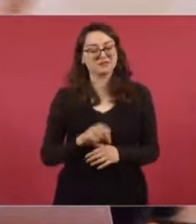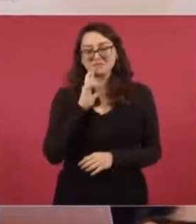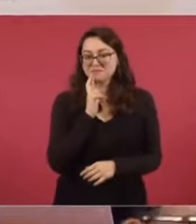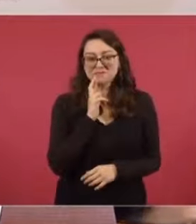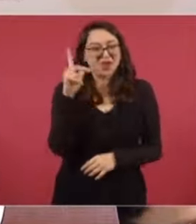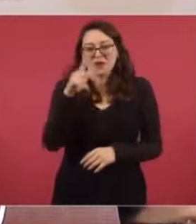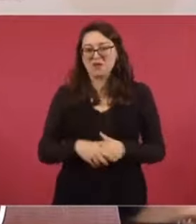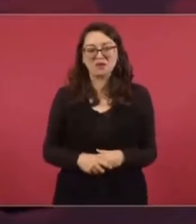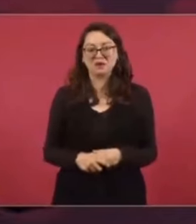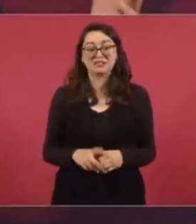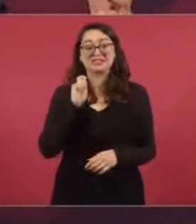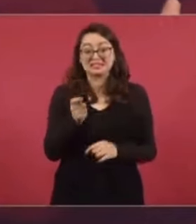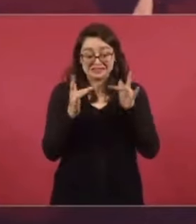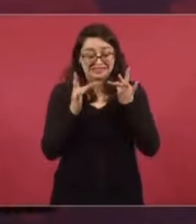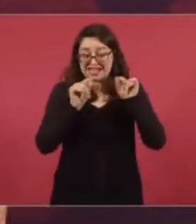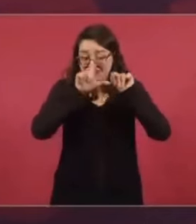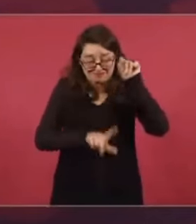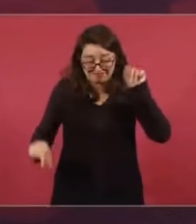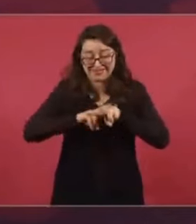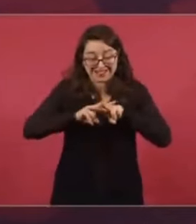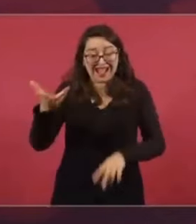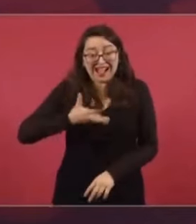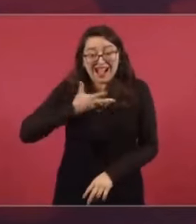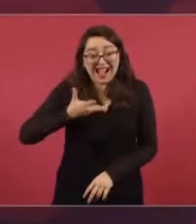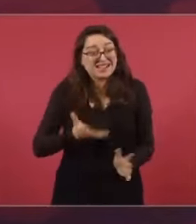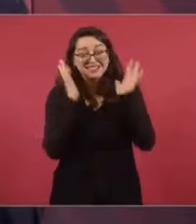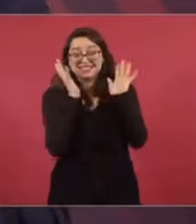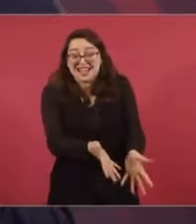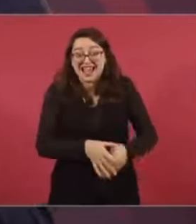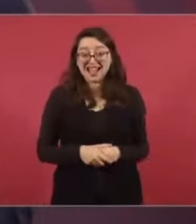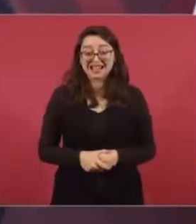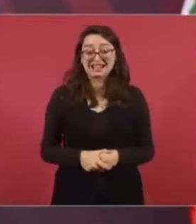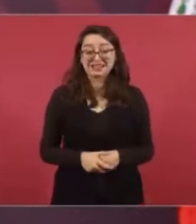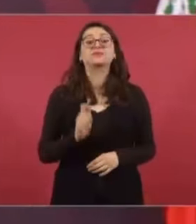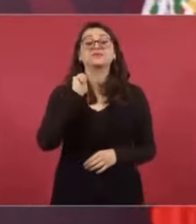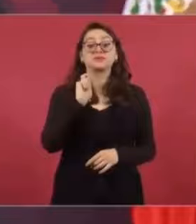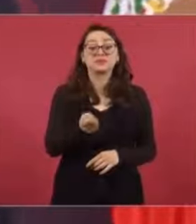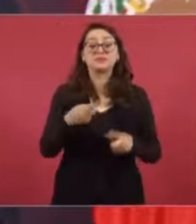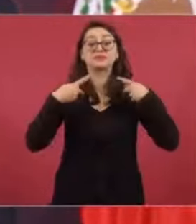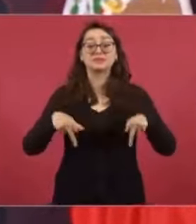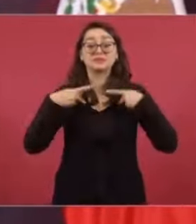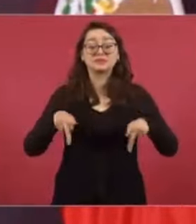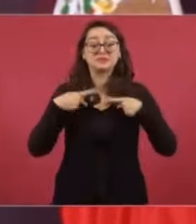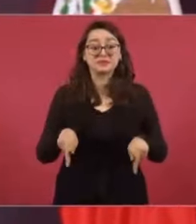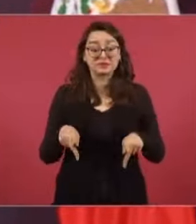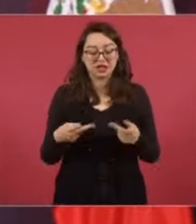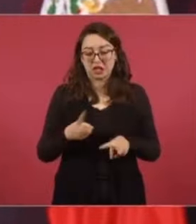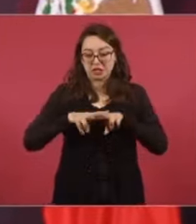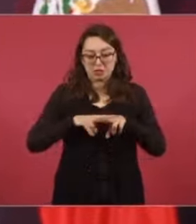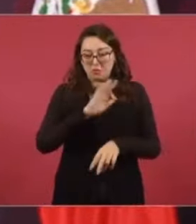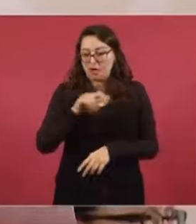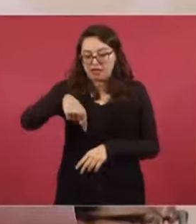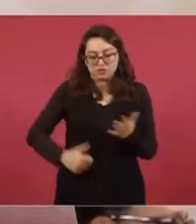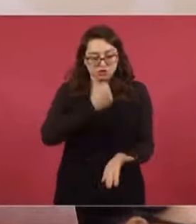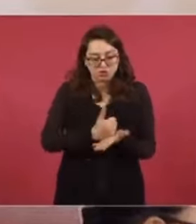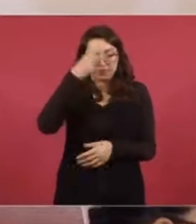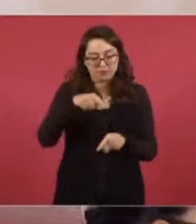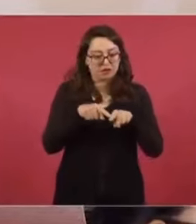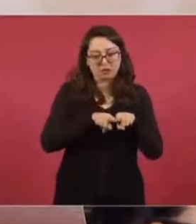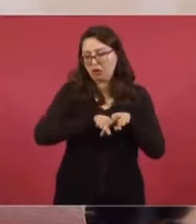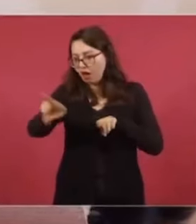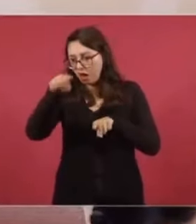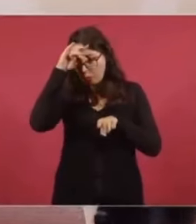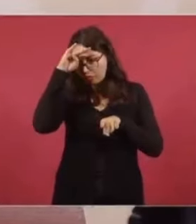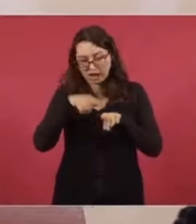kilómetros. Es la comunicación de todo el país. Es decir, en tren de pasajero, de México a